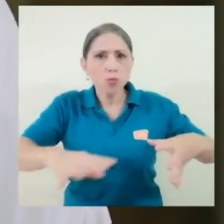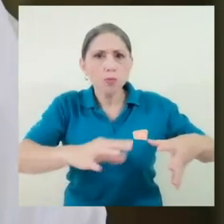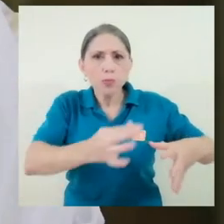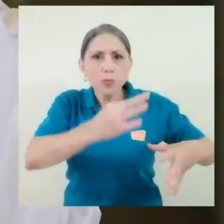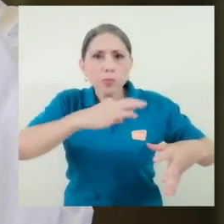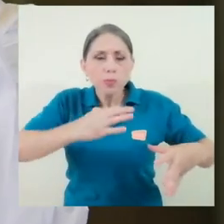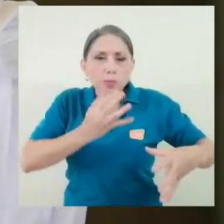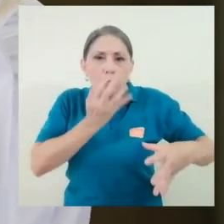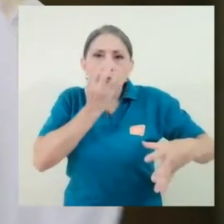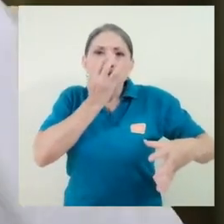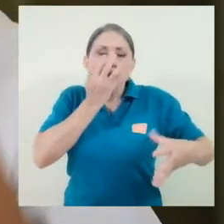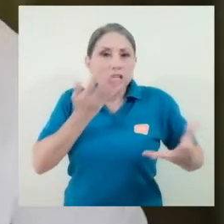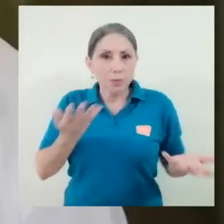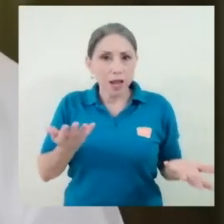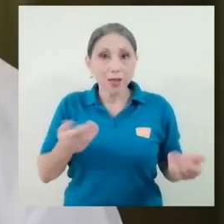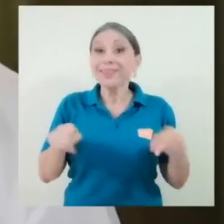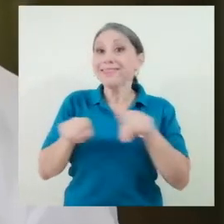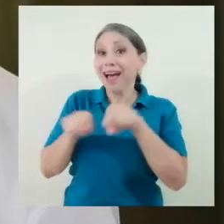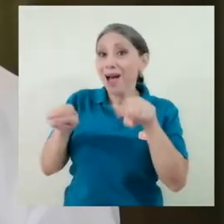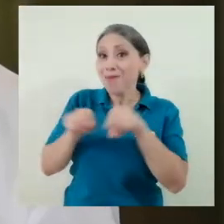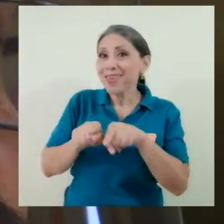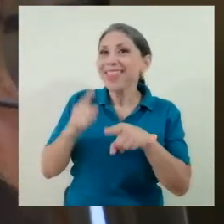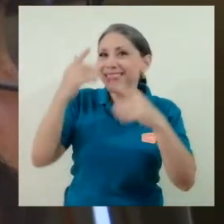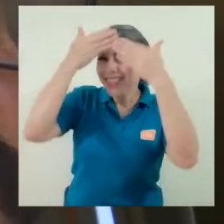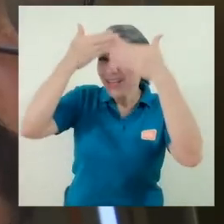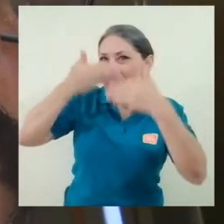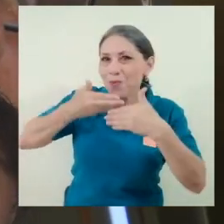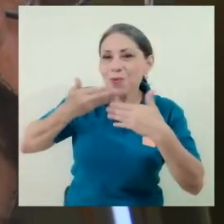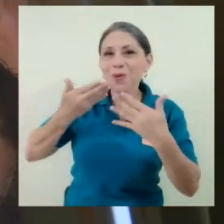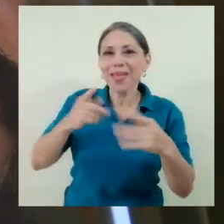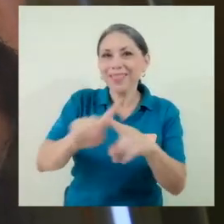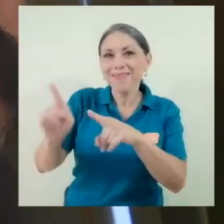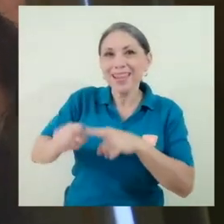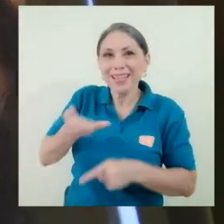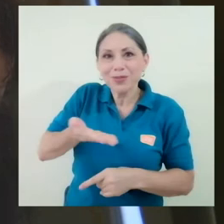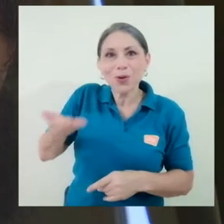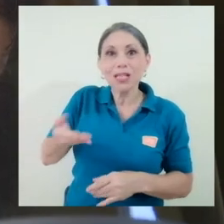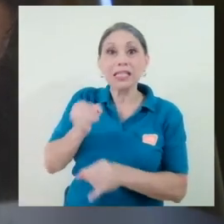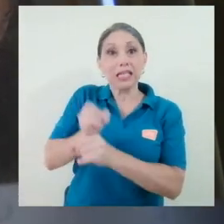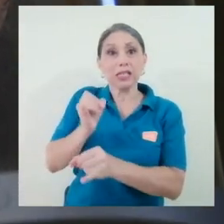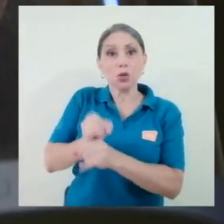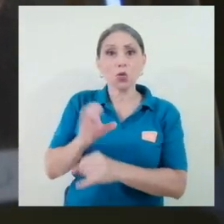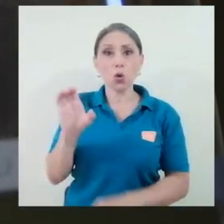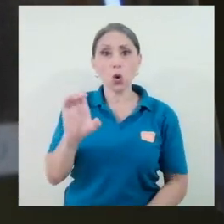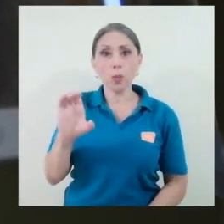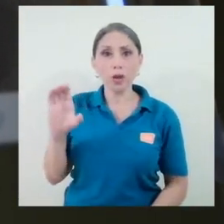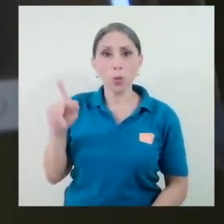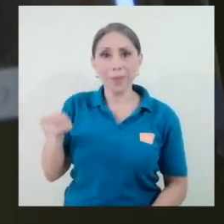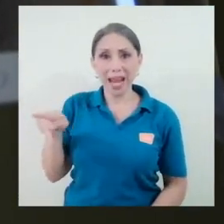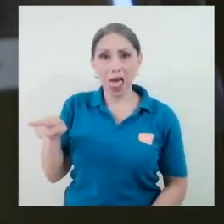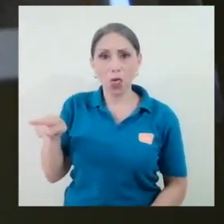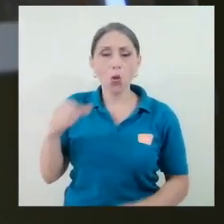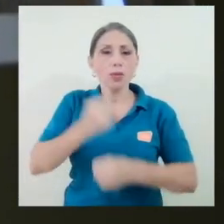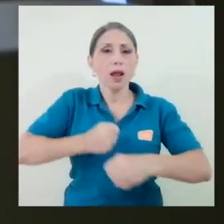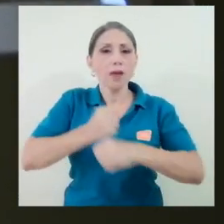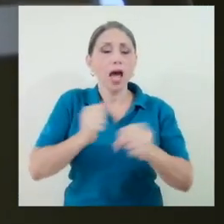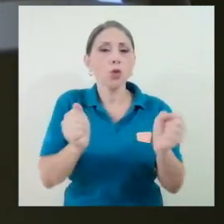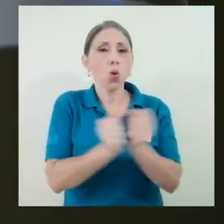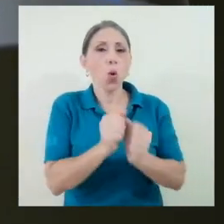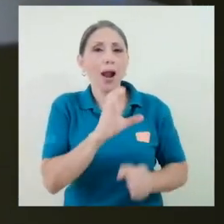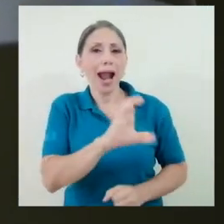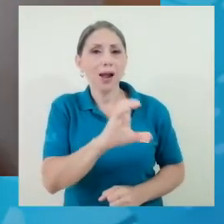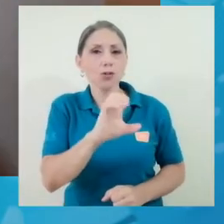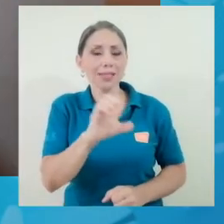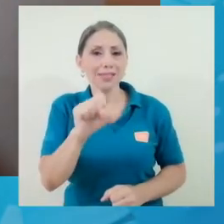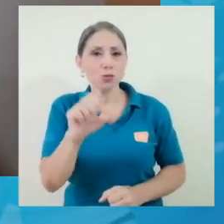respiradores, ¿verdad? Ah, los productos locales. Exacto, el Clomiro Picado que está trabajando con la Caja del Seguro Social en la posibilidad